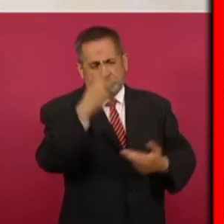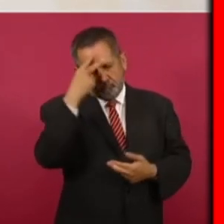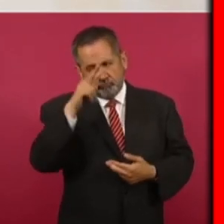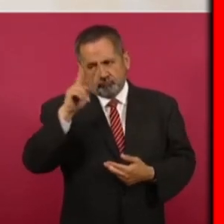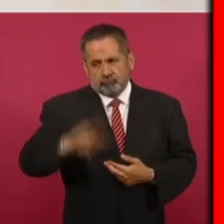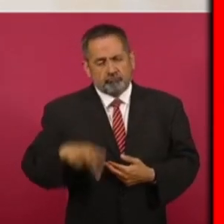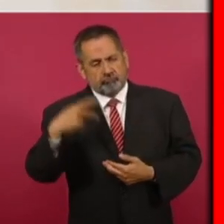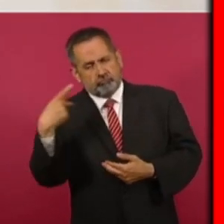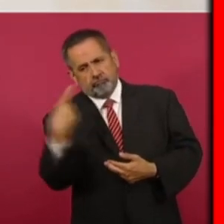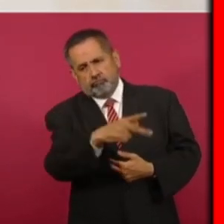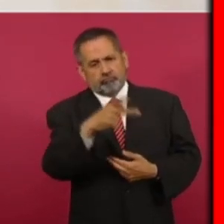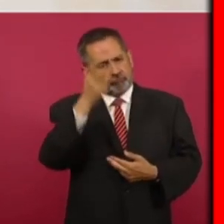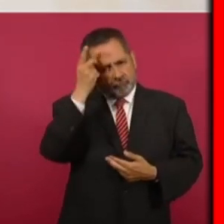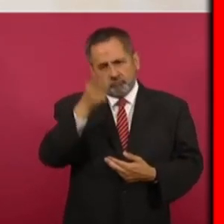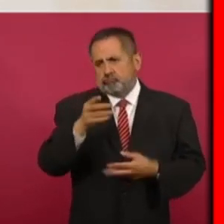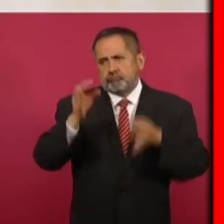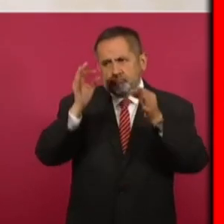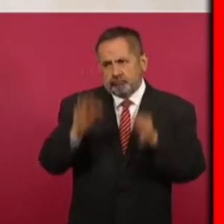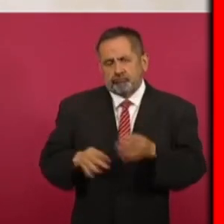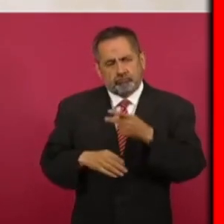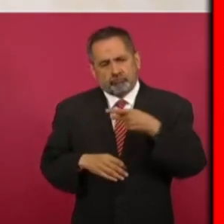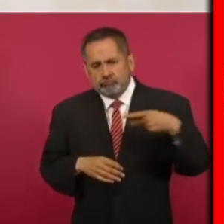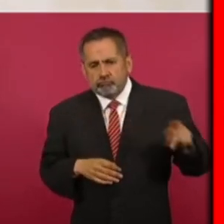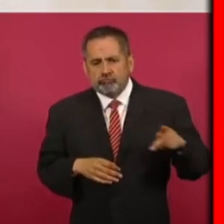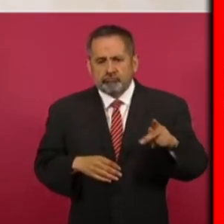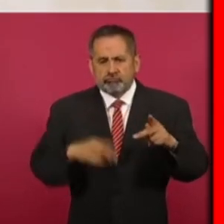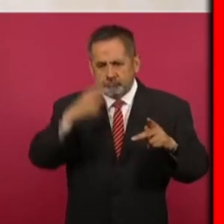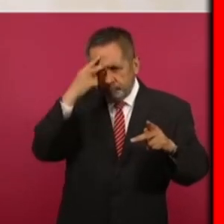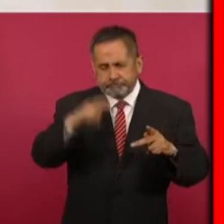regresar a México